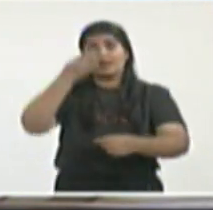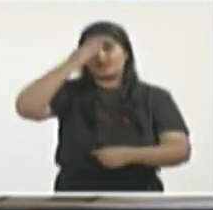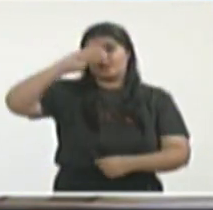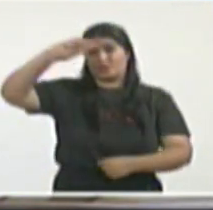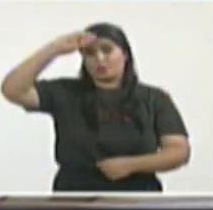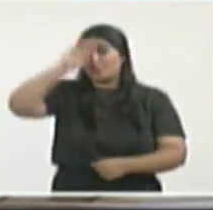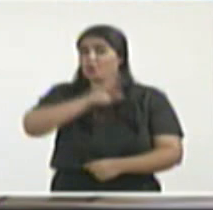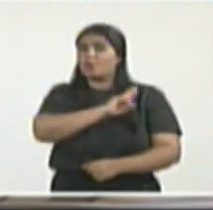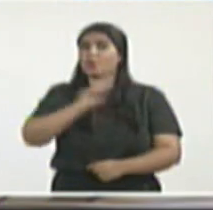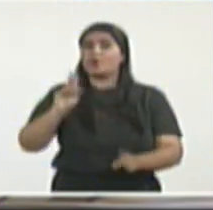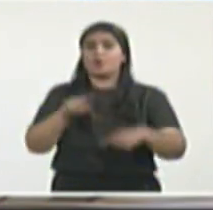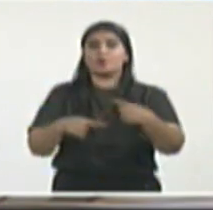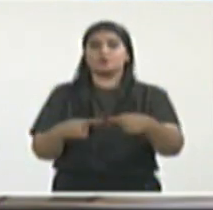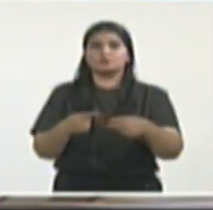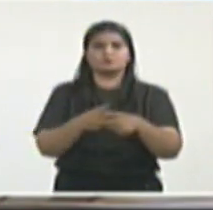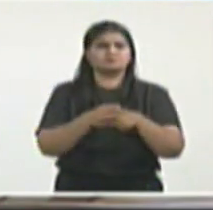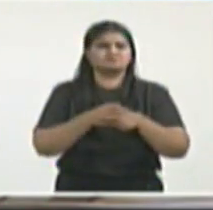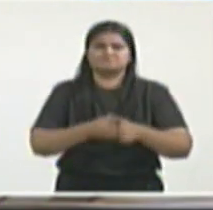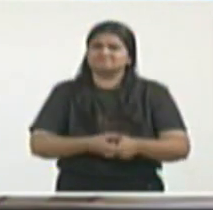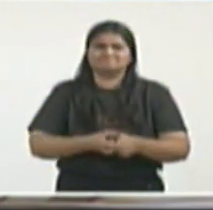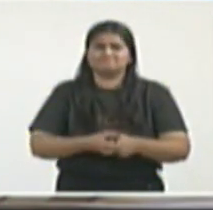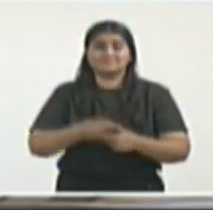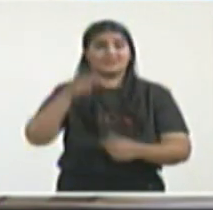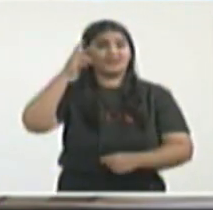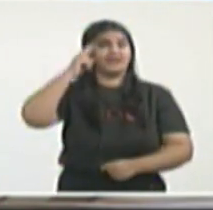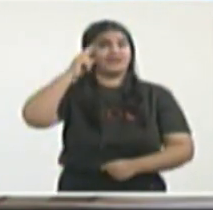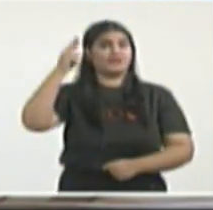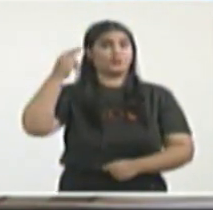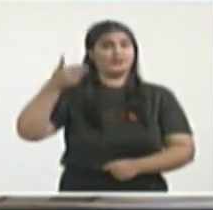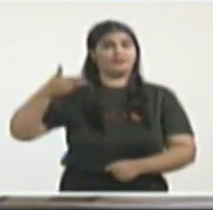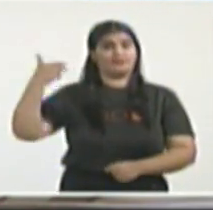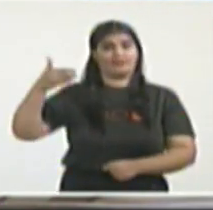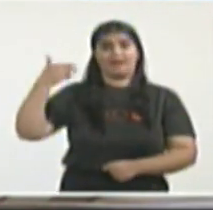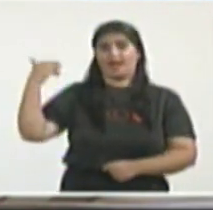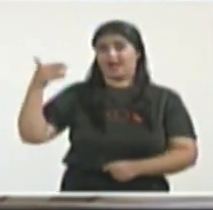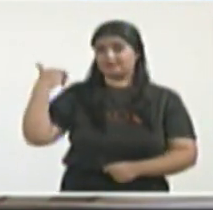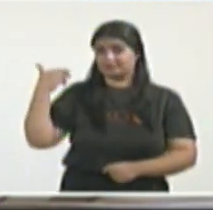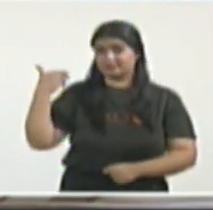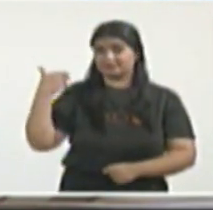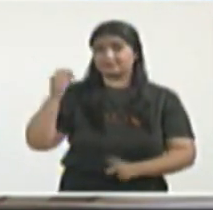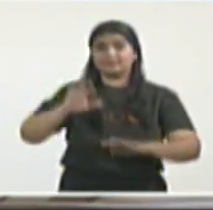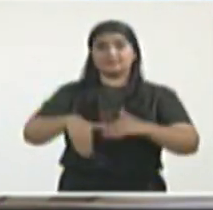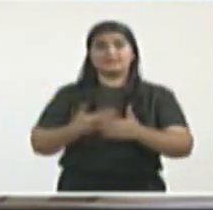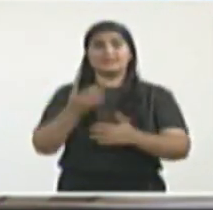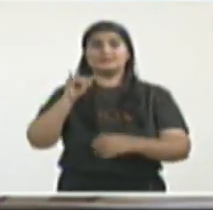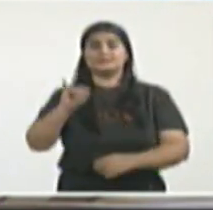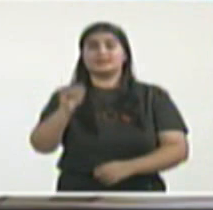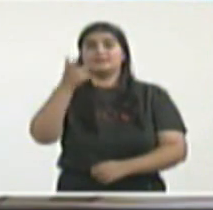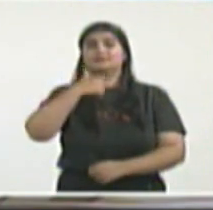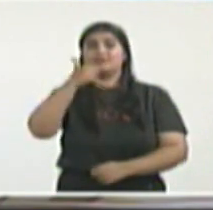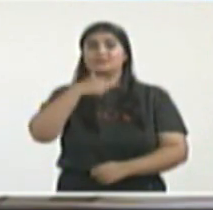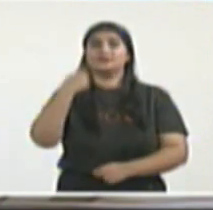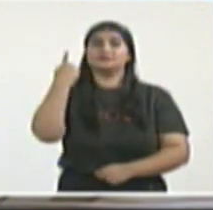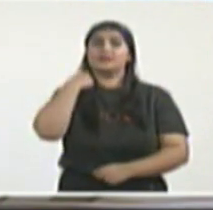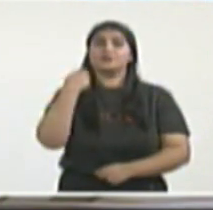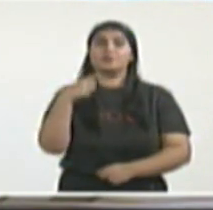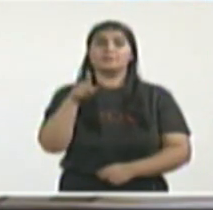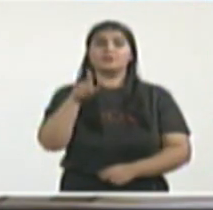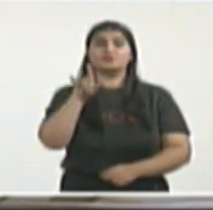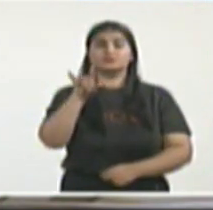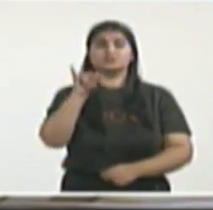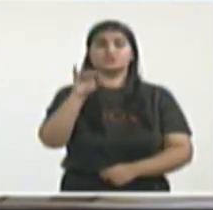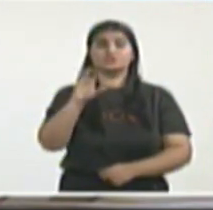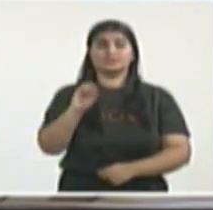recordar siempre el memorando infame del 6 de abril del 60 del subsecretario Mallory,